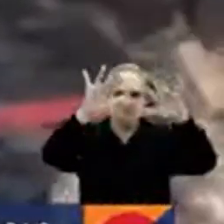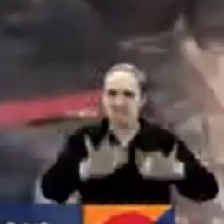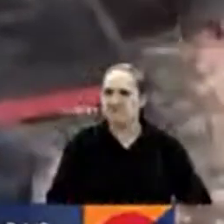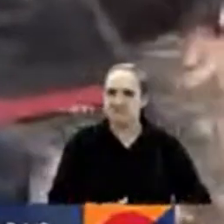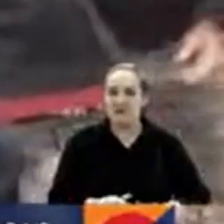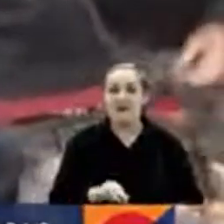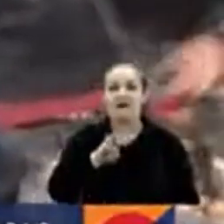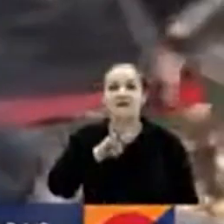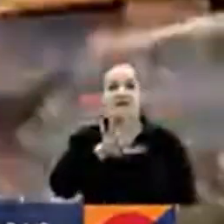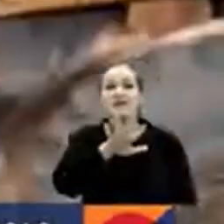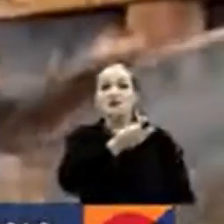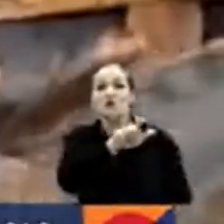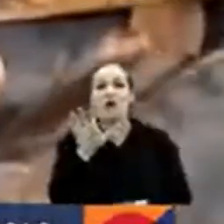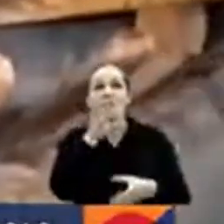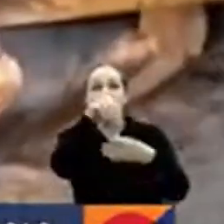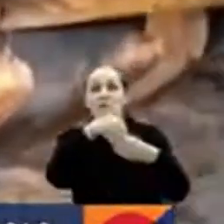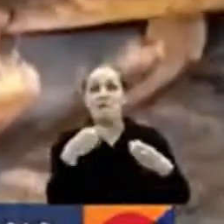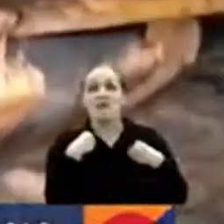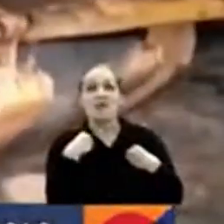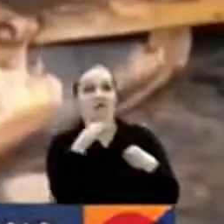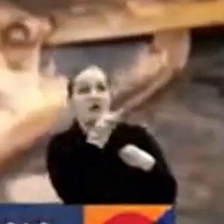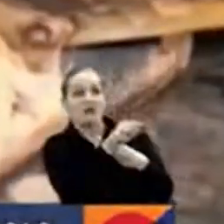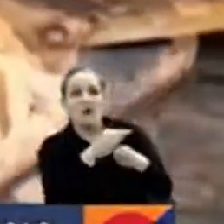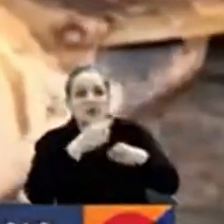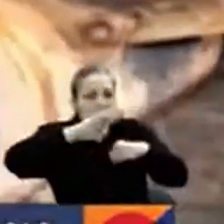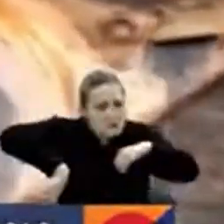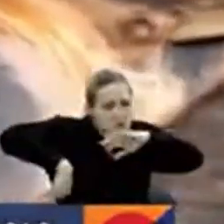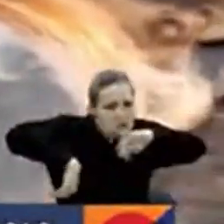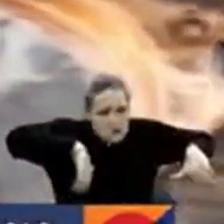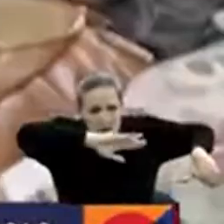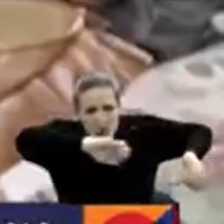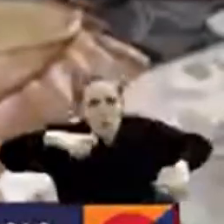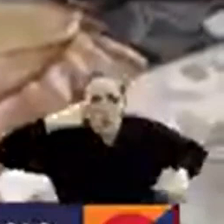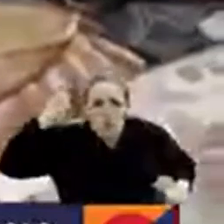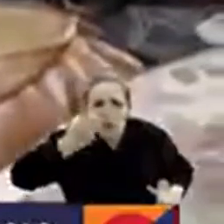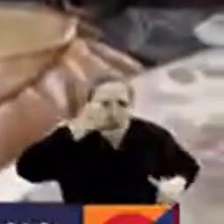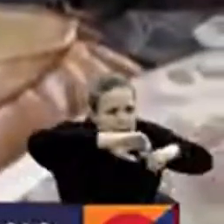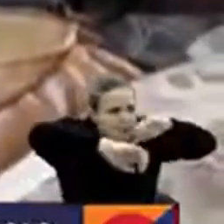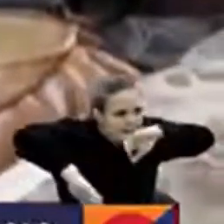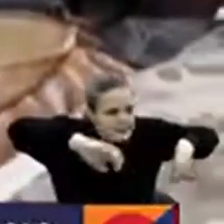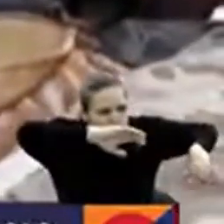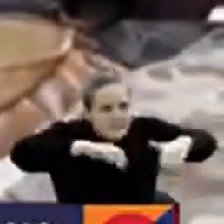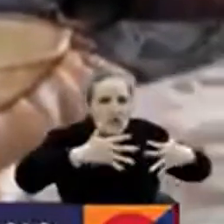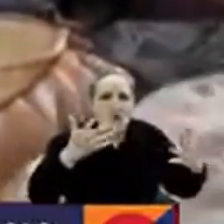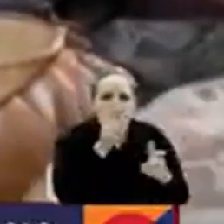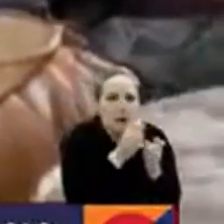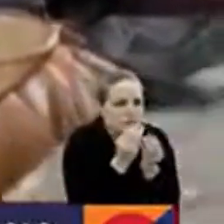personas vivían en el edificio. Socorristas y bomberos buscan a los desaparecidos.